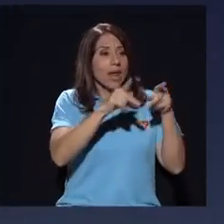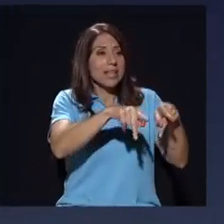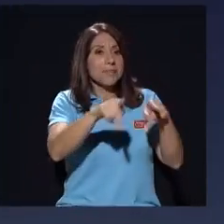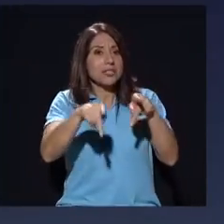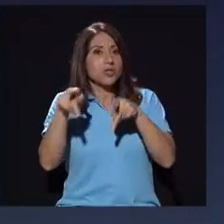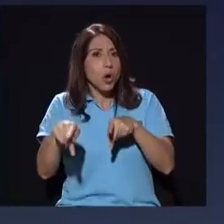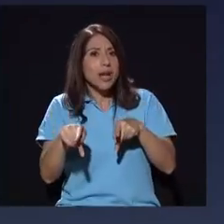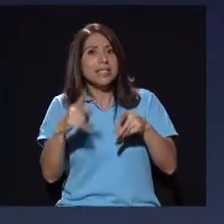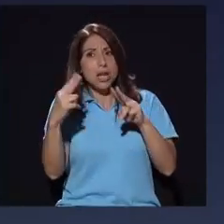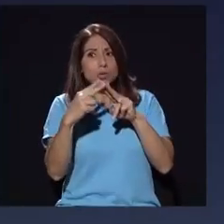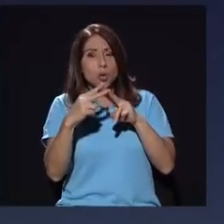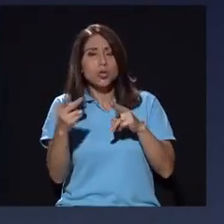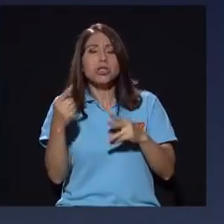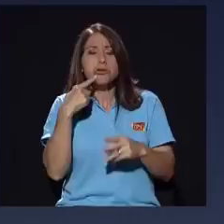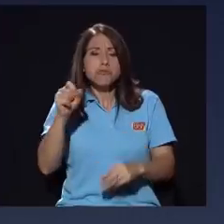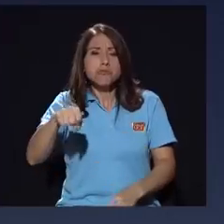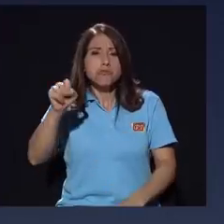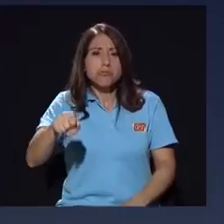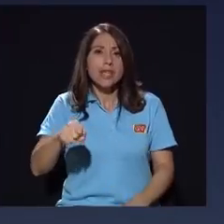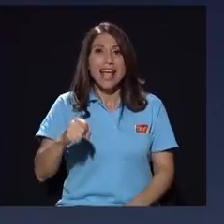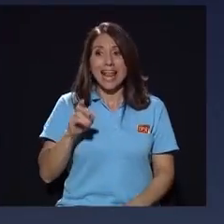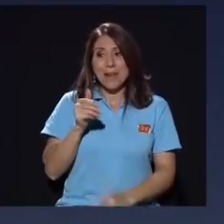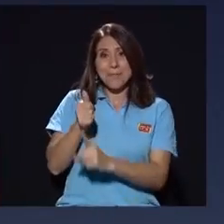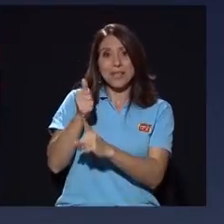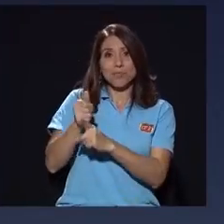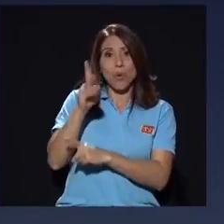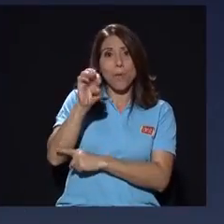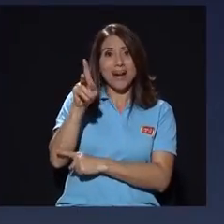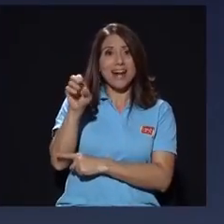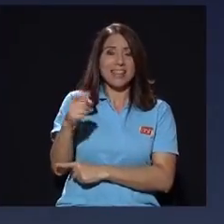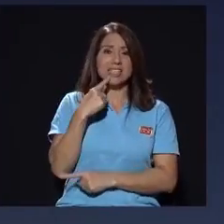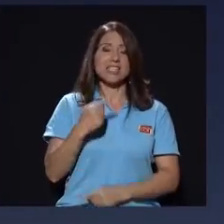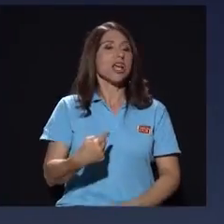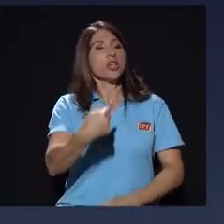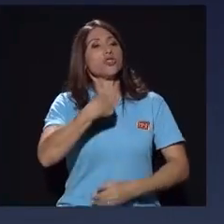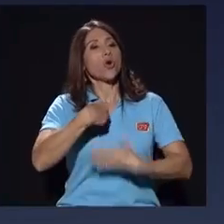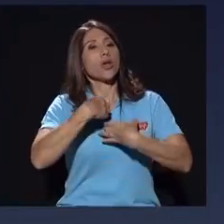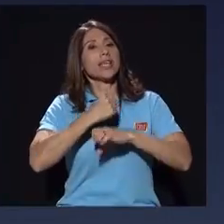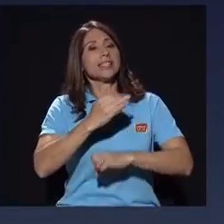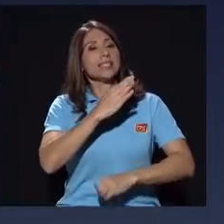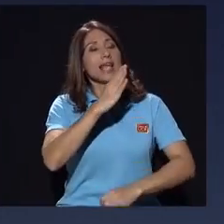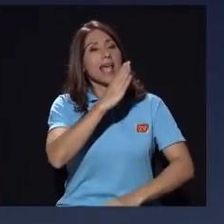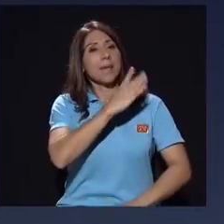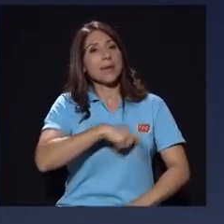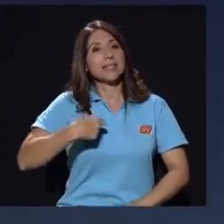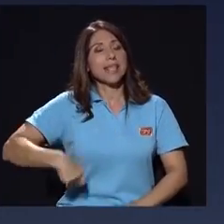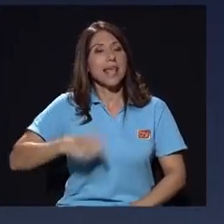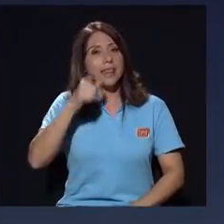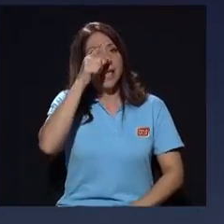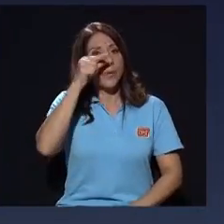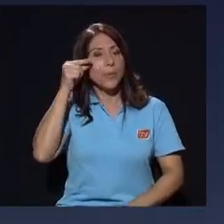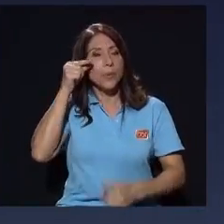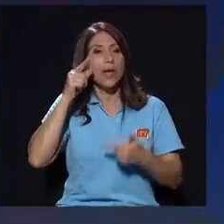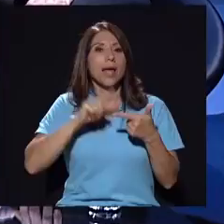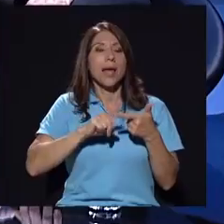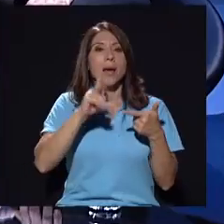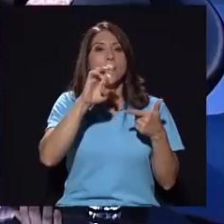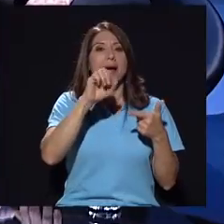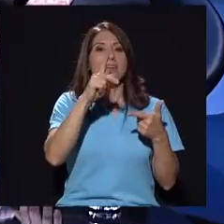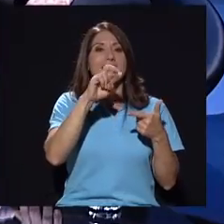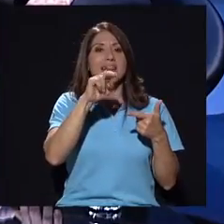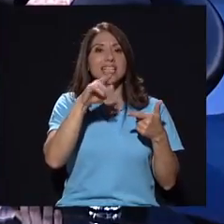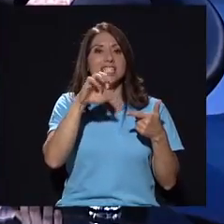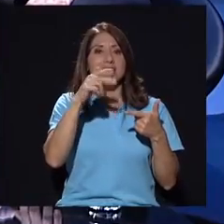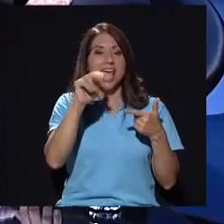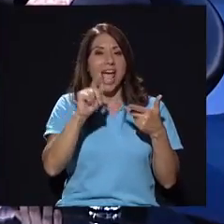validan entonces el propio Barrantes lo ha dicho yo hice a Luis Guillermo presidente está el asesor a Mario Borrón Echea a Paola Mora a Juan Carlos